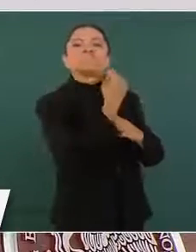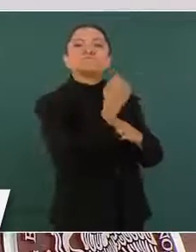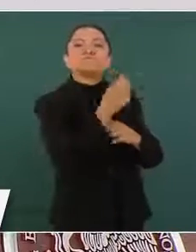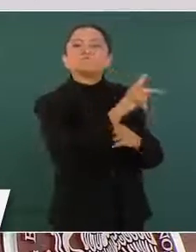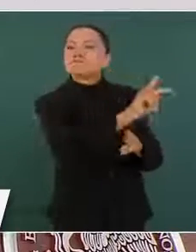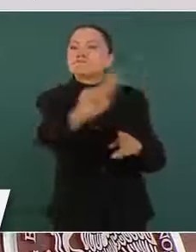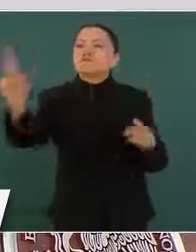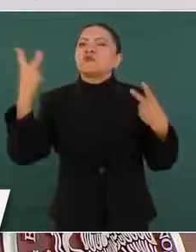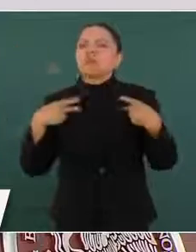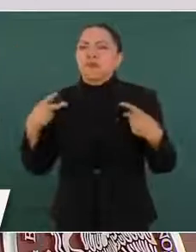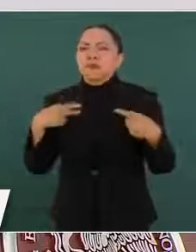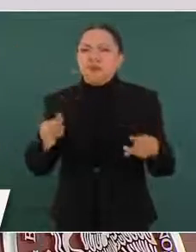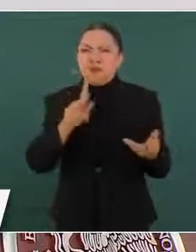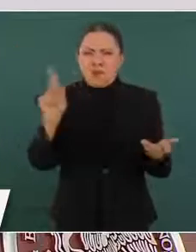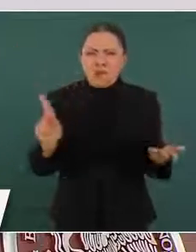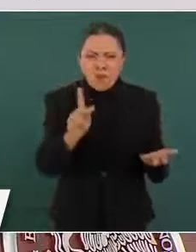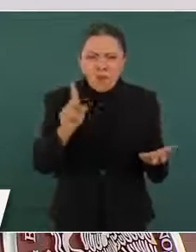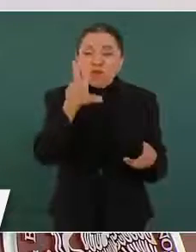informar,